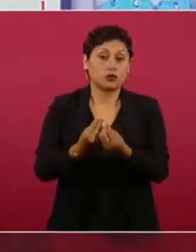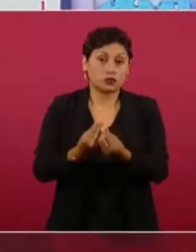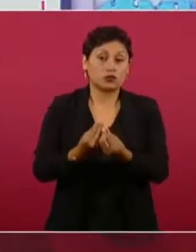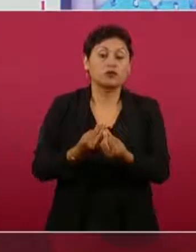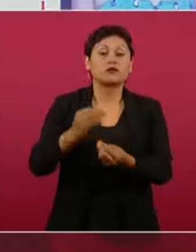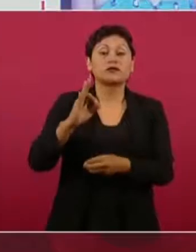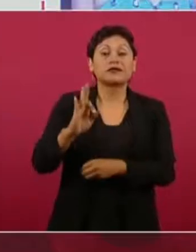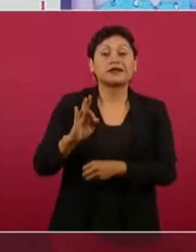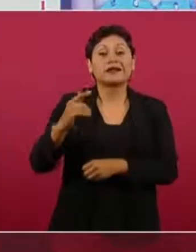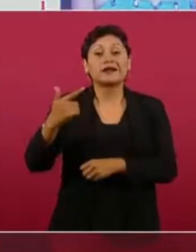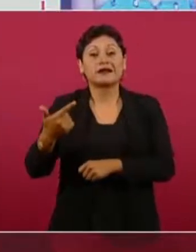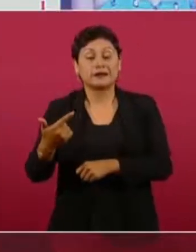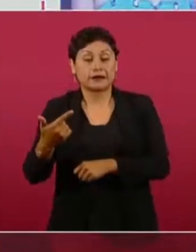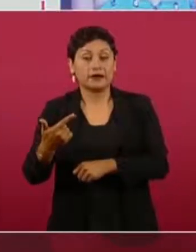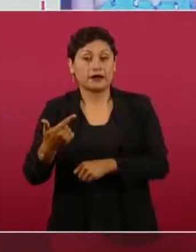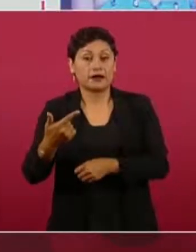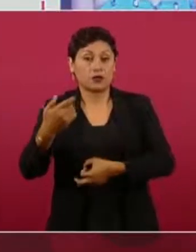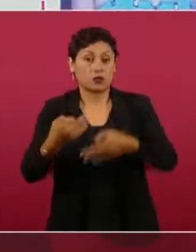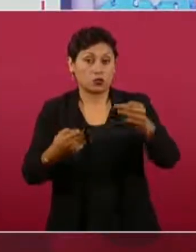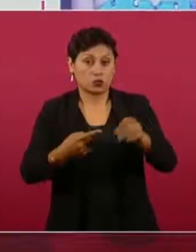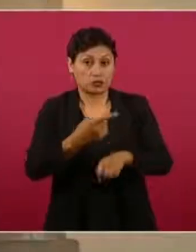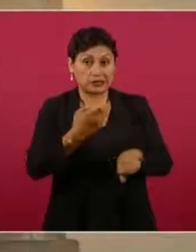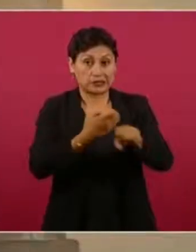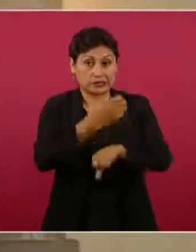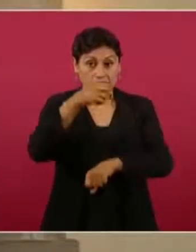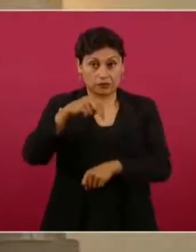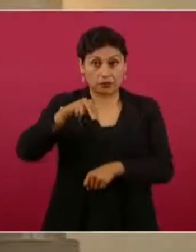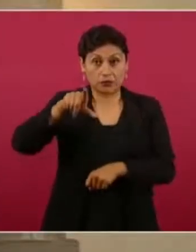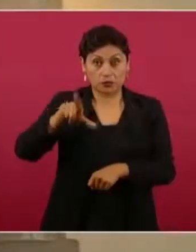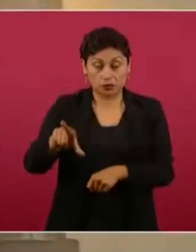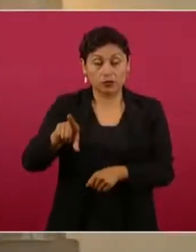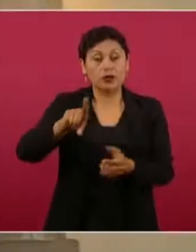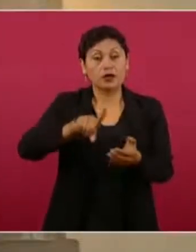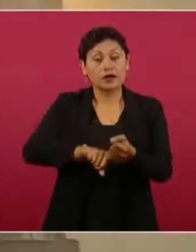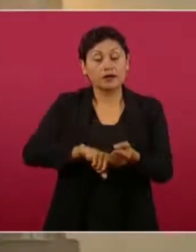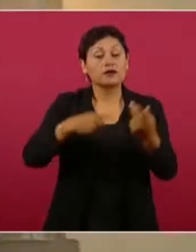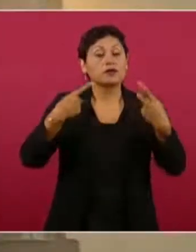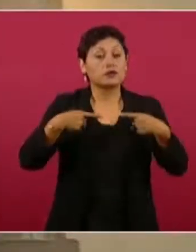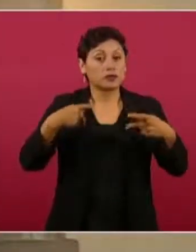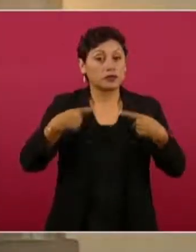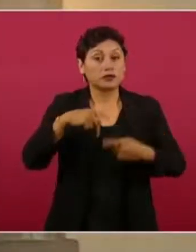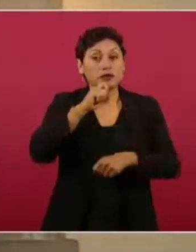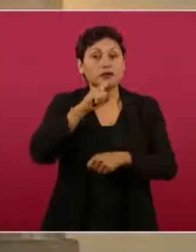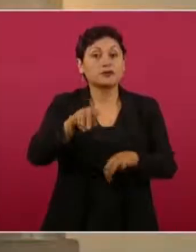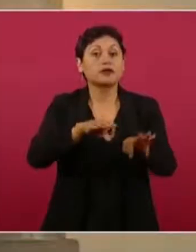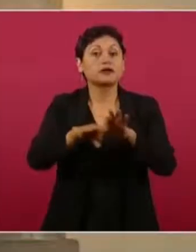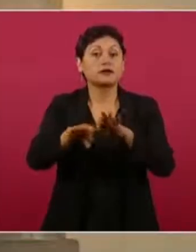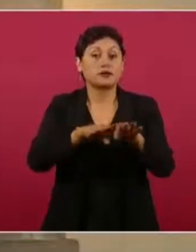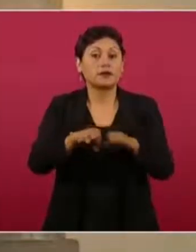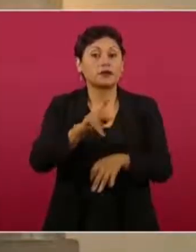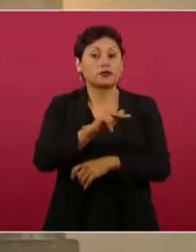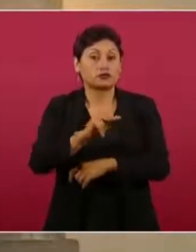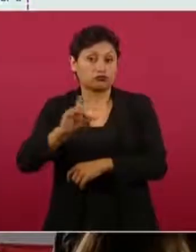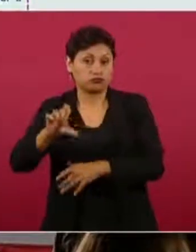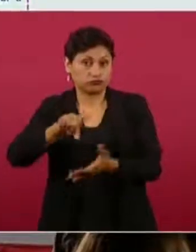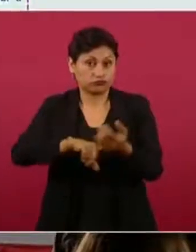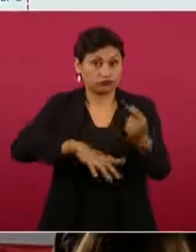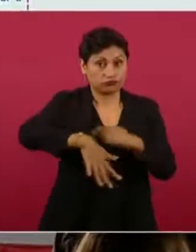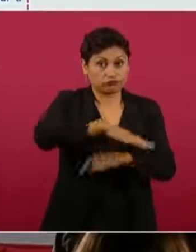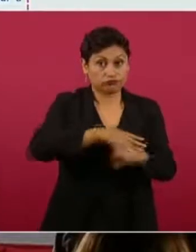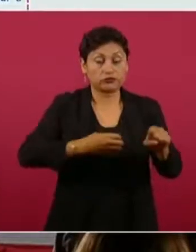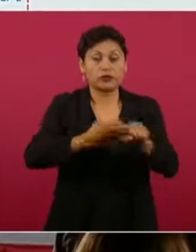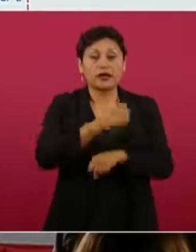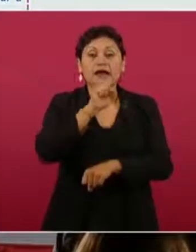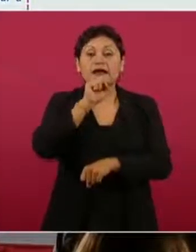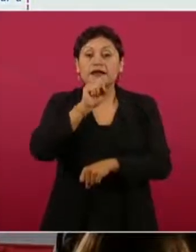del Estado de Nuevo León, personal de la Secretaría de Seguridad y Protección Ciudadana y de la Coordinación